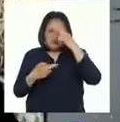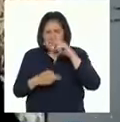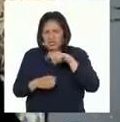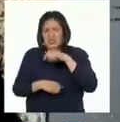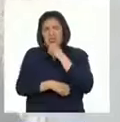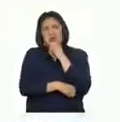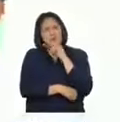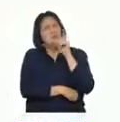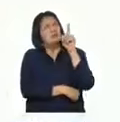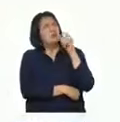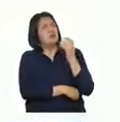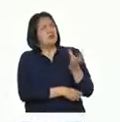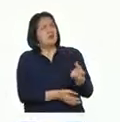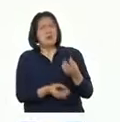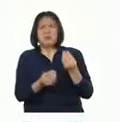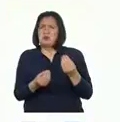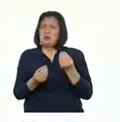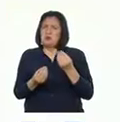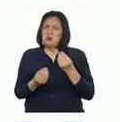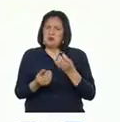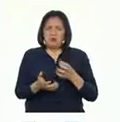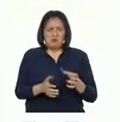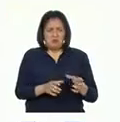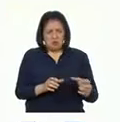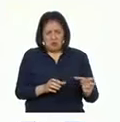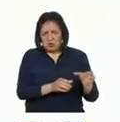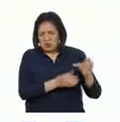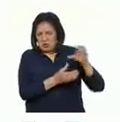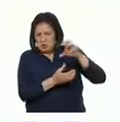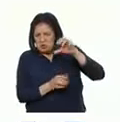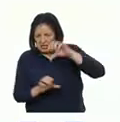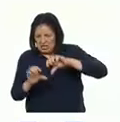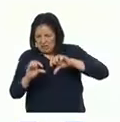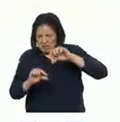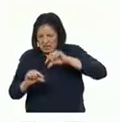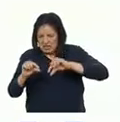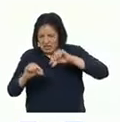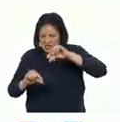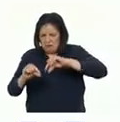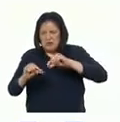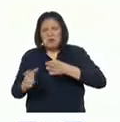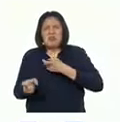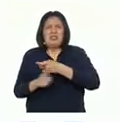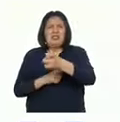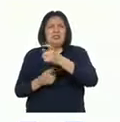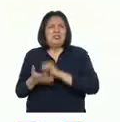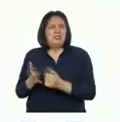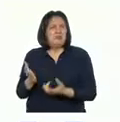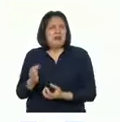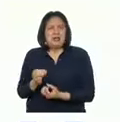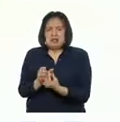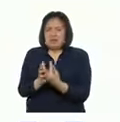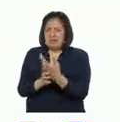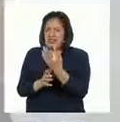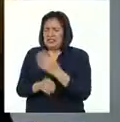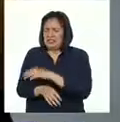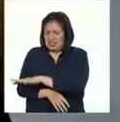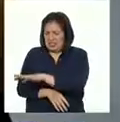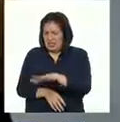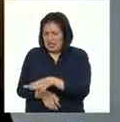preguntamos. ¿De qué manera las sustancias químicas dañan a las plantas y en general a los ecosistemas?